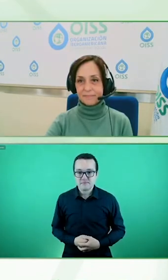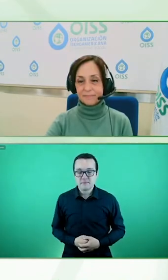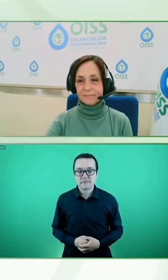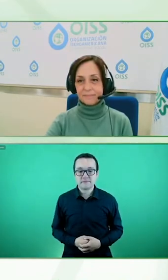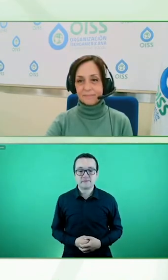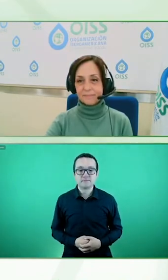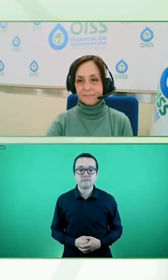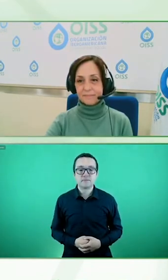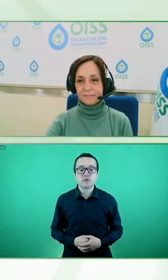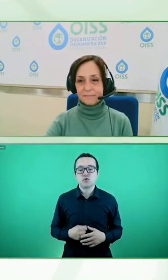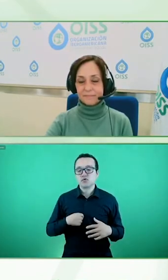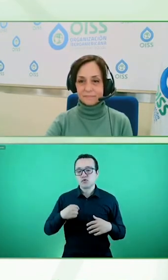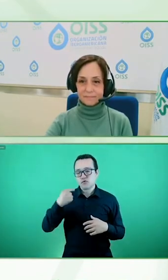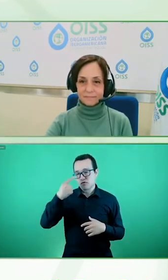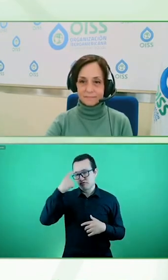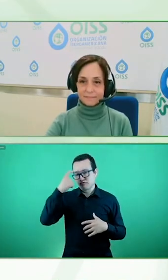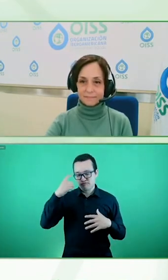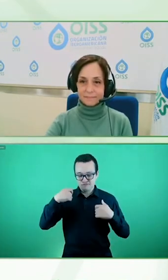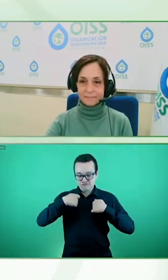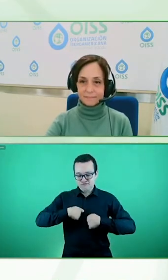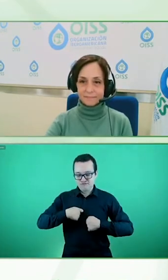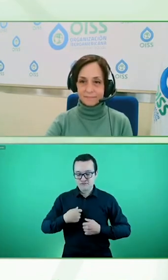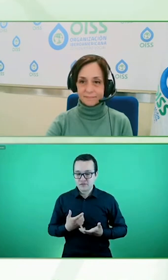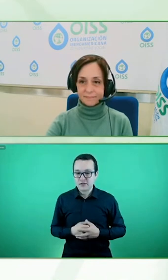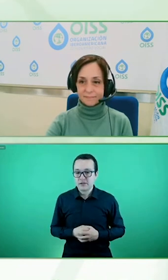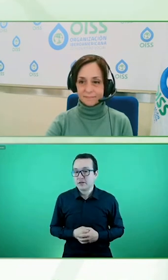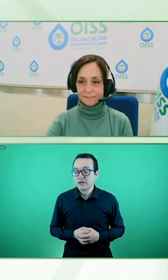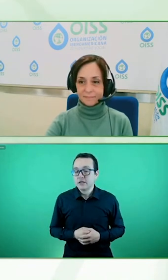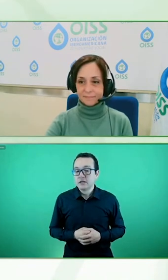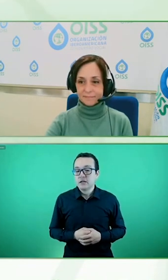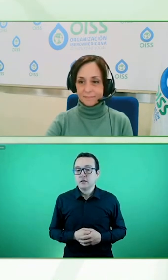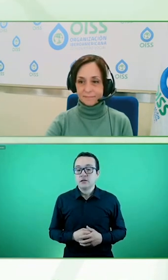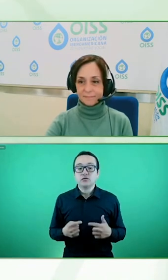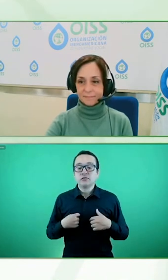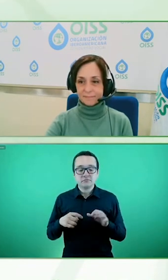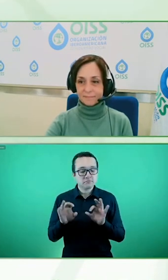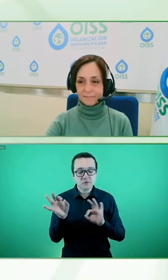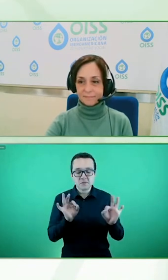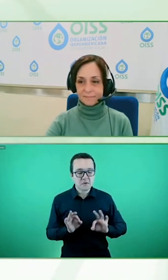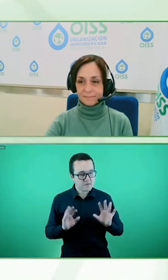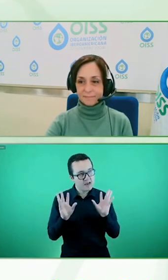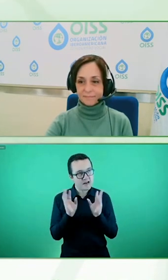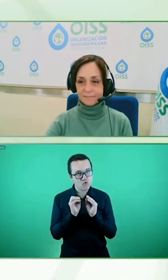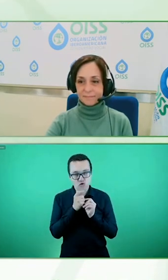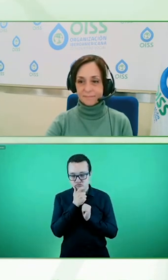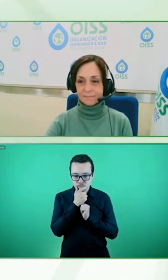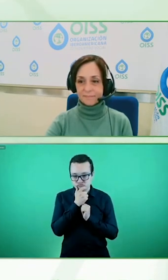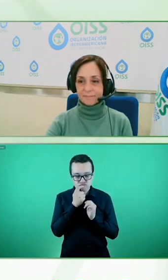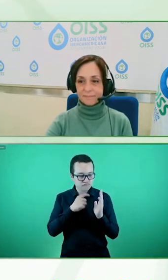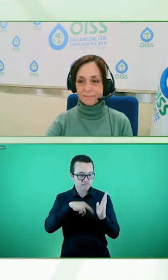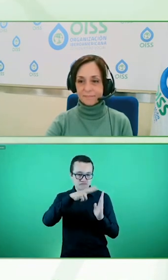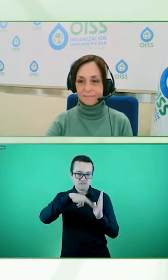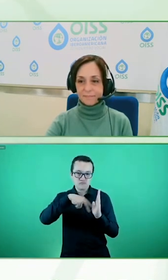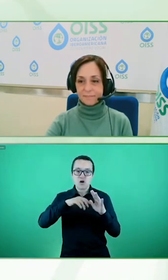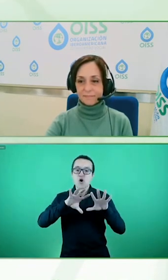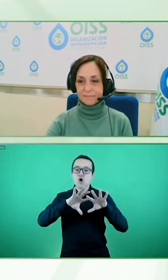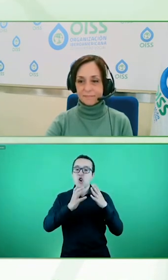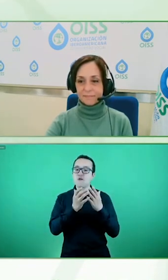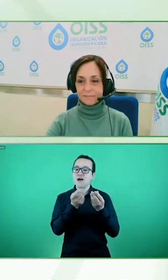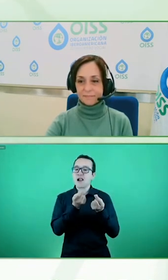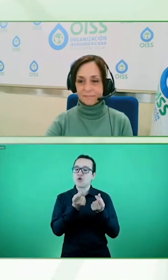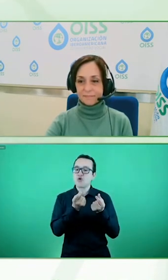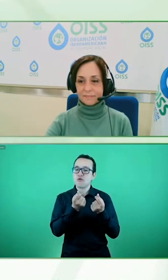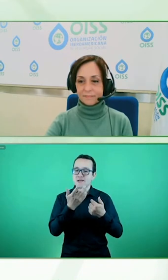Estaba preparándome para esta reunión y estaba leyendo un reporte de Global Economy of Disability, que